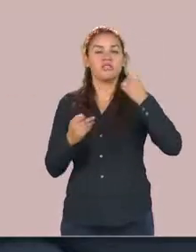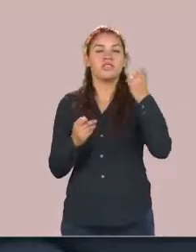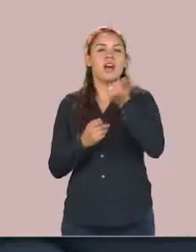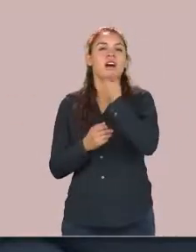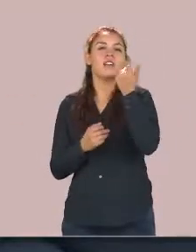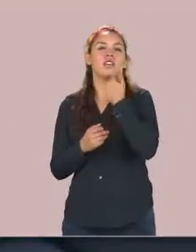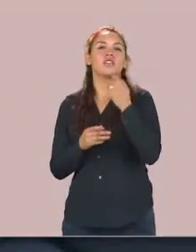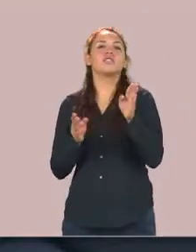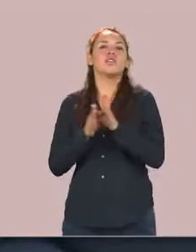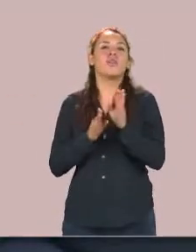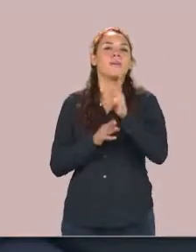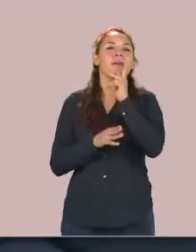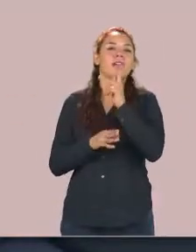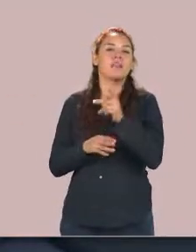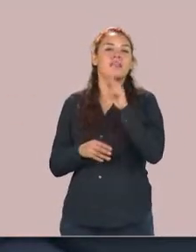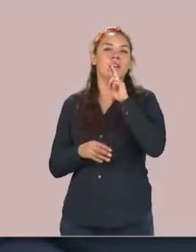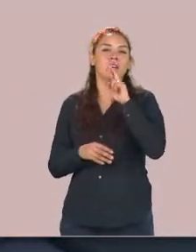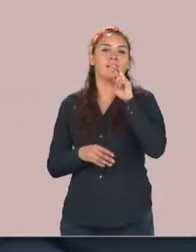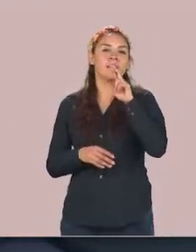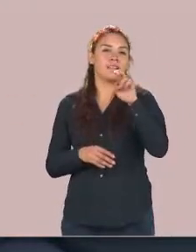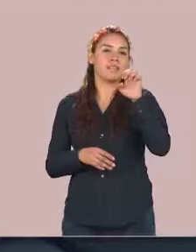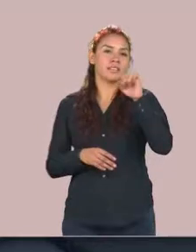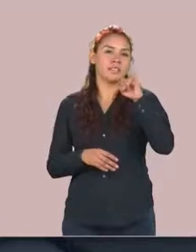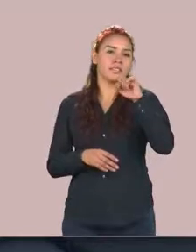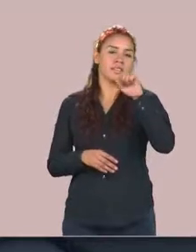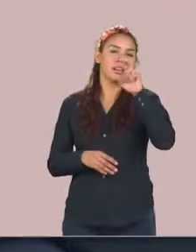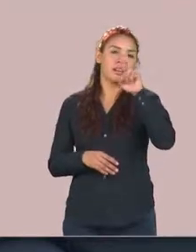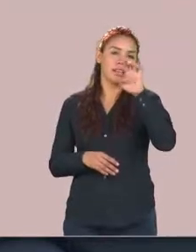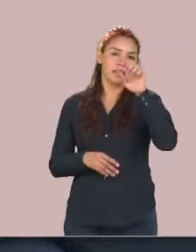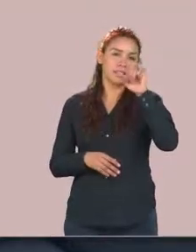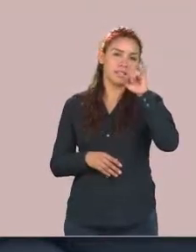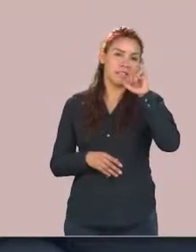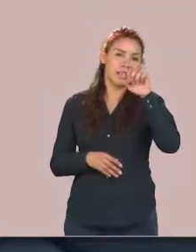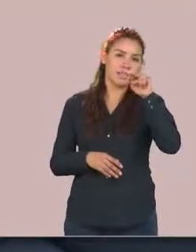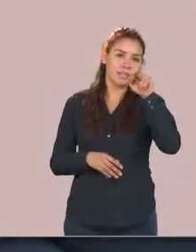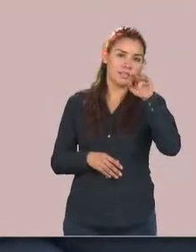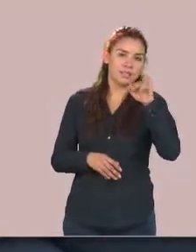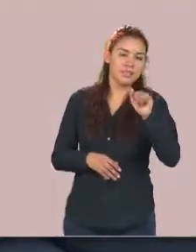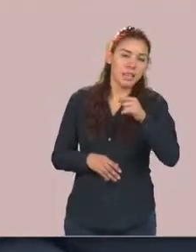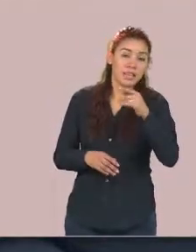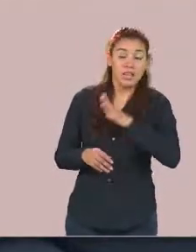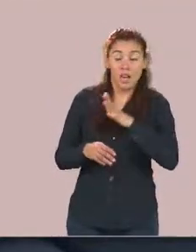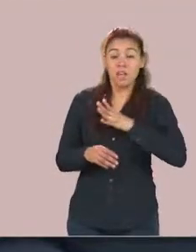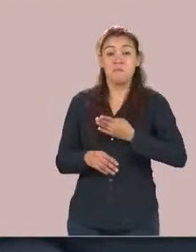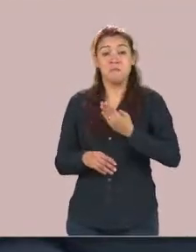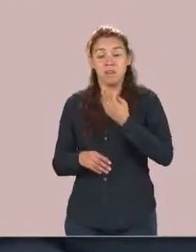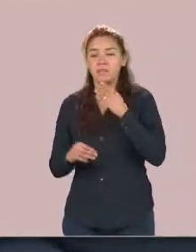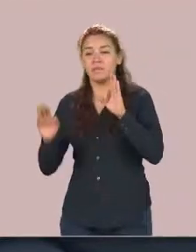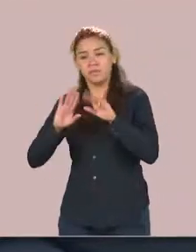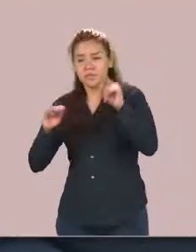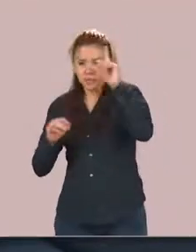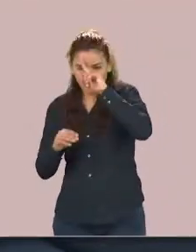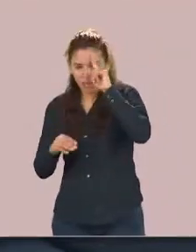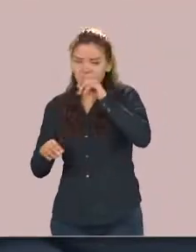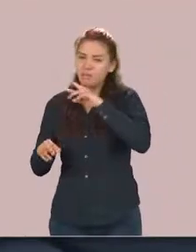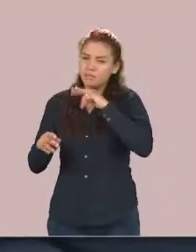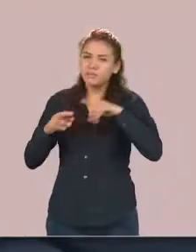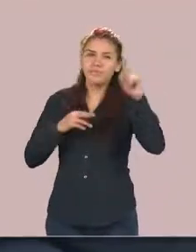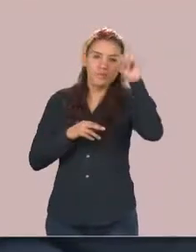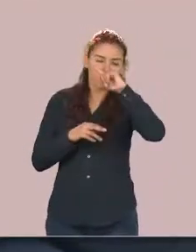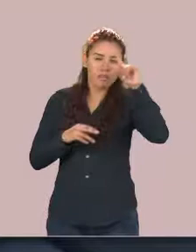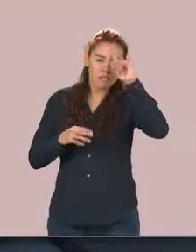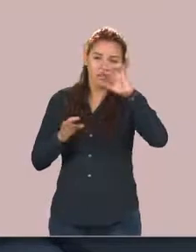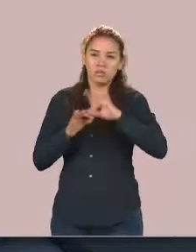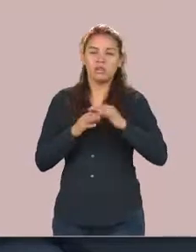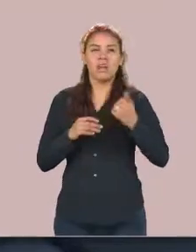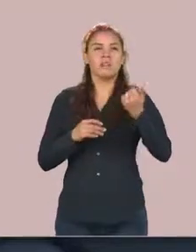resultados sobre todo en los índices de aprovechamiento y se notó que aquellos